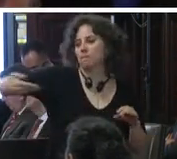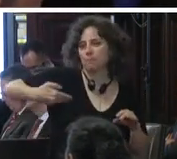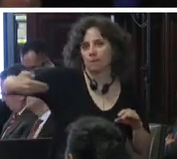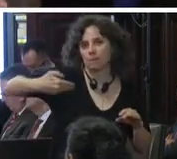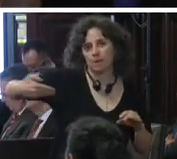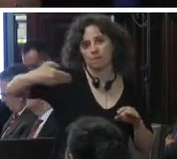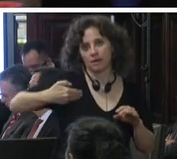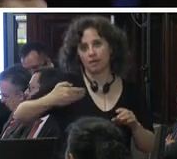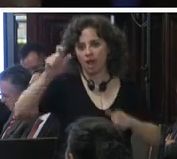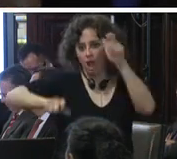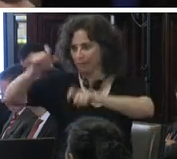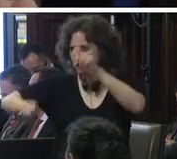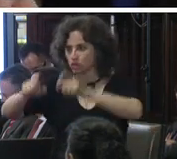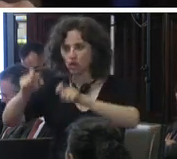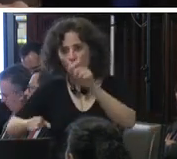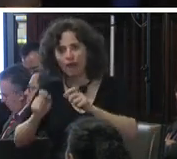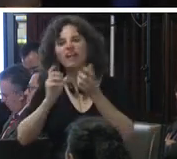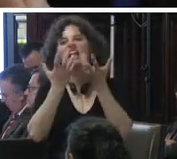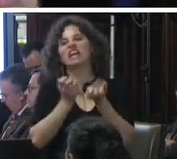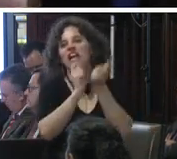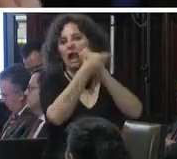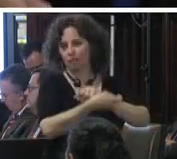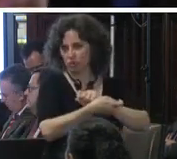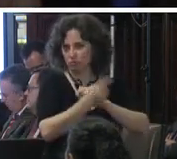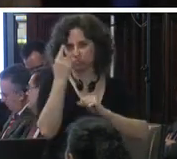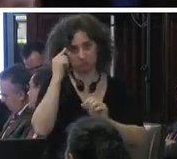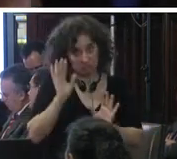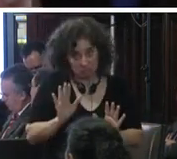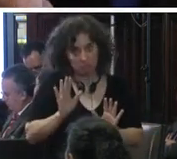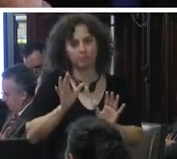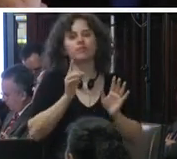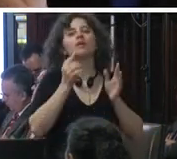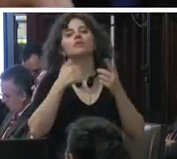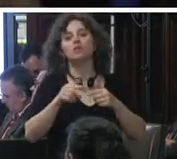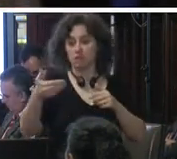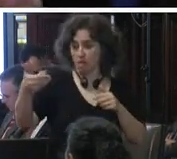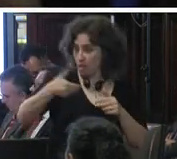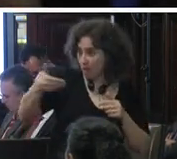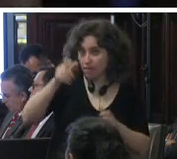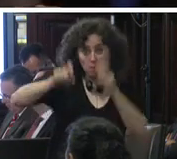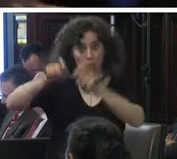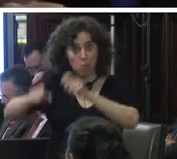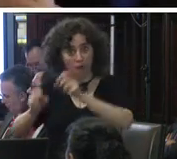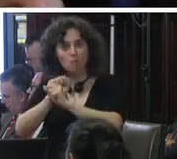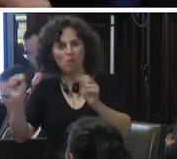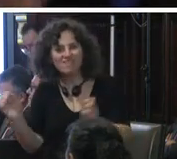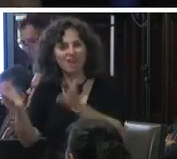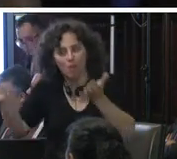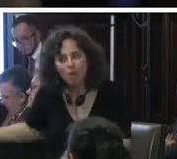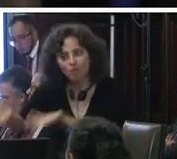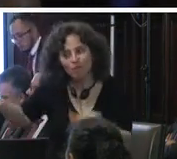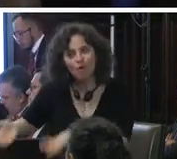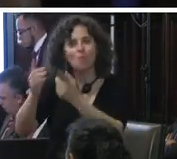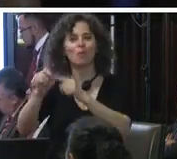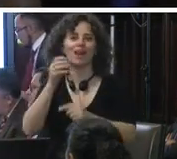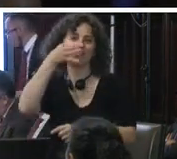supuestamente popular de que el cambio se debe hacer sabemos que esas demandas populares también pueden ser alimentadas